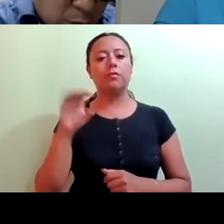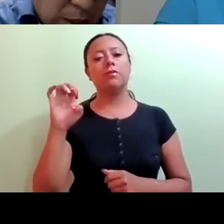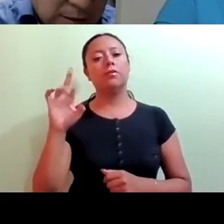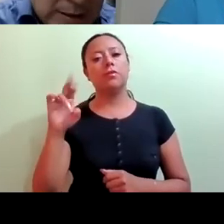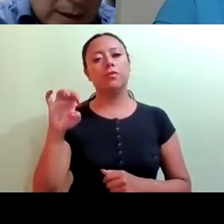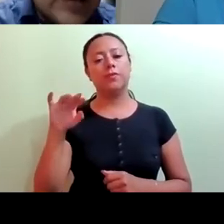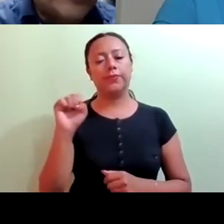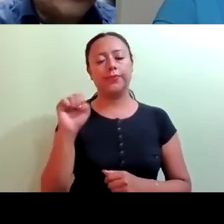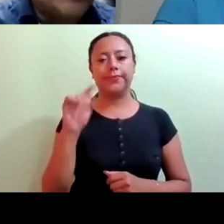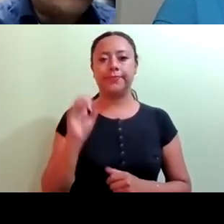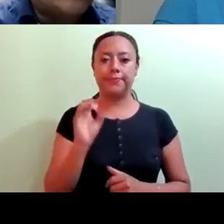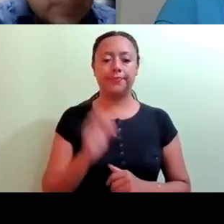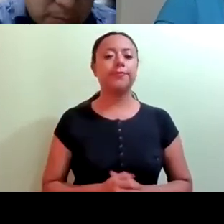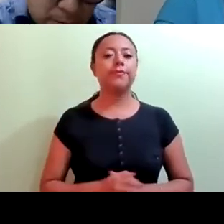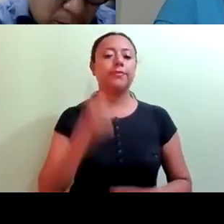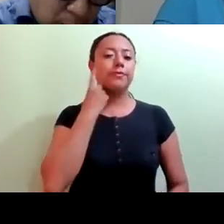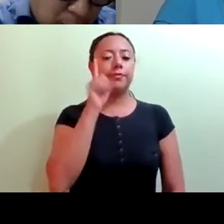Diputada Circe Camacho Bastida.